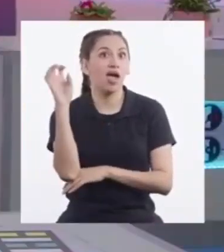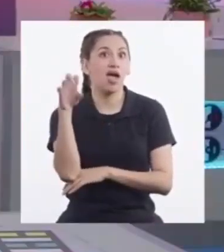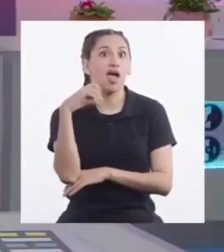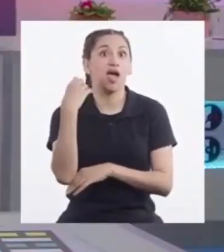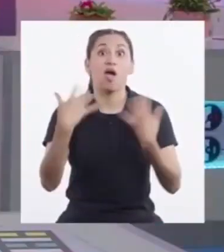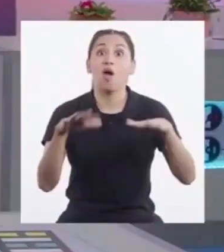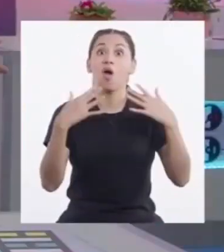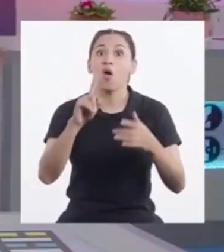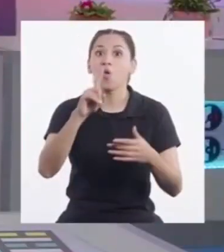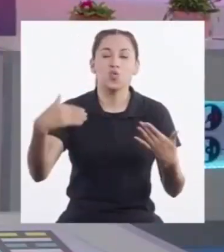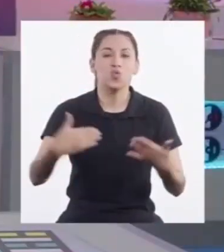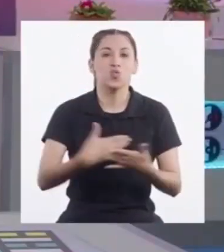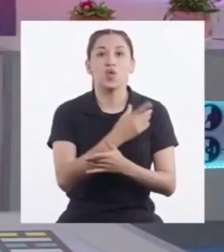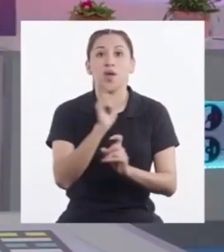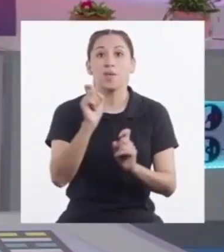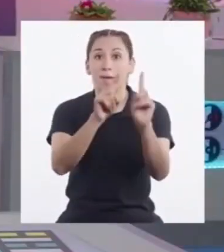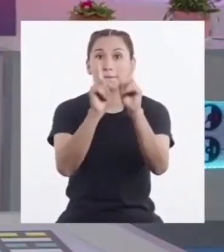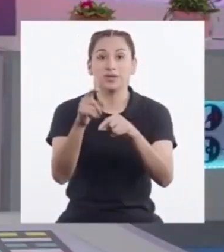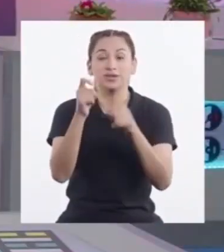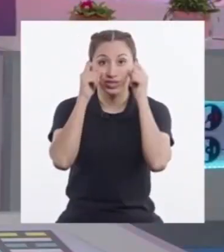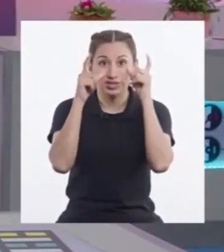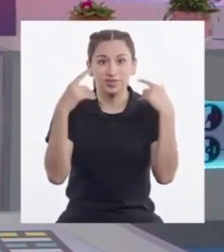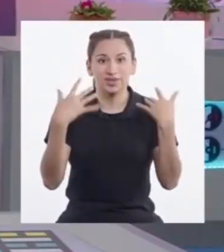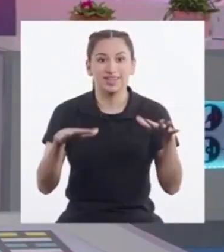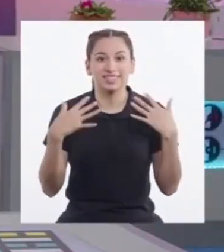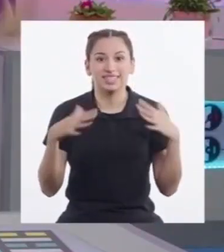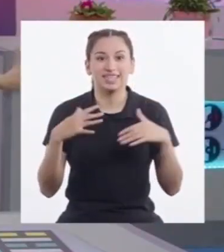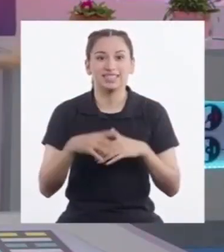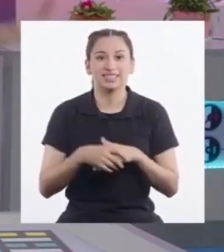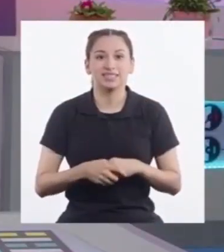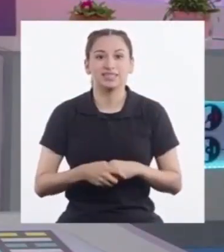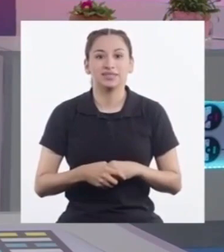Tenemos Una nueva Pregunta Sorpresa